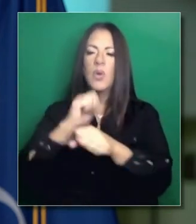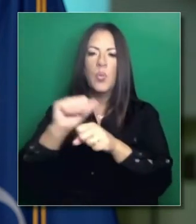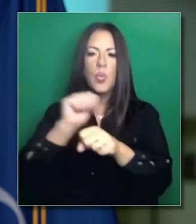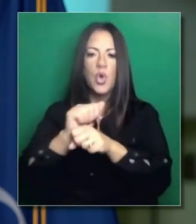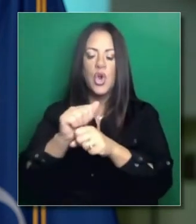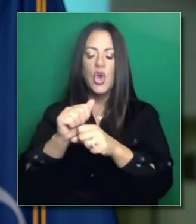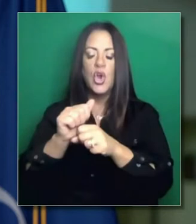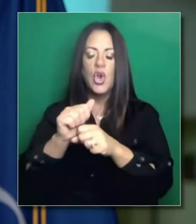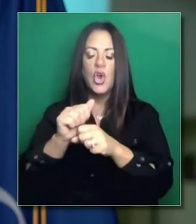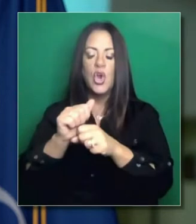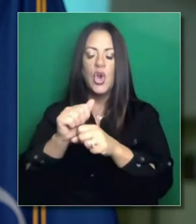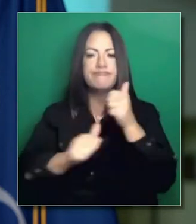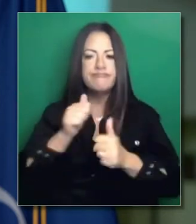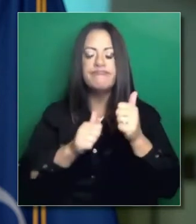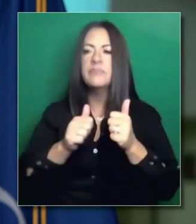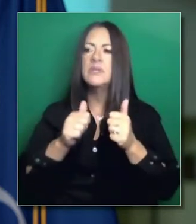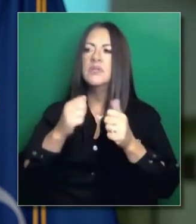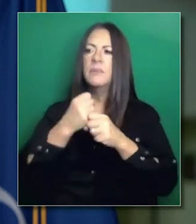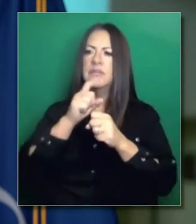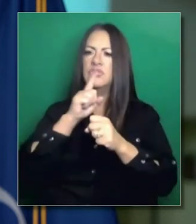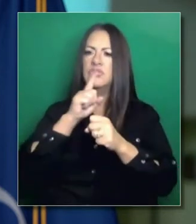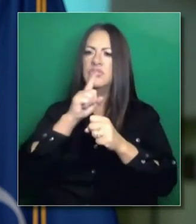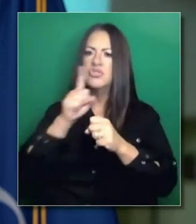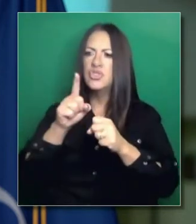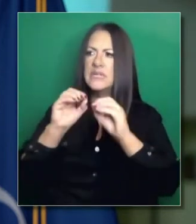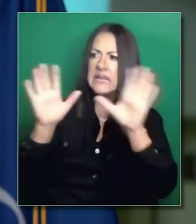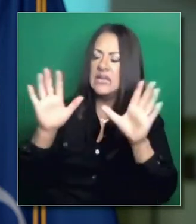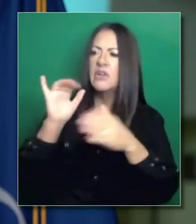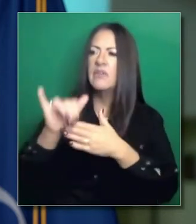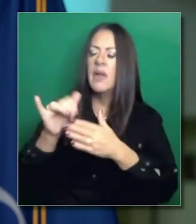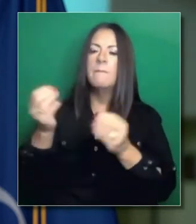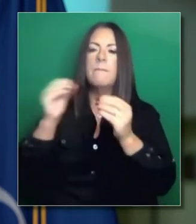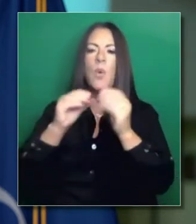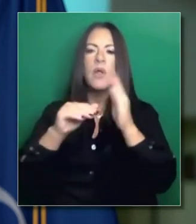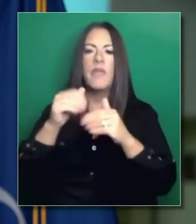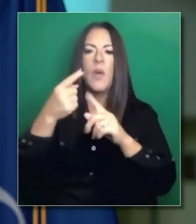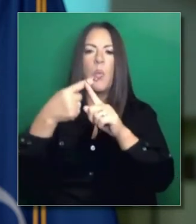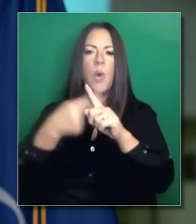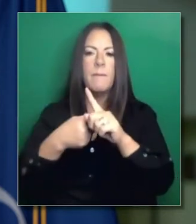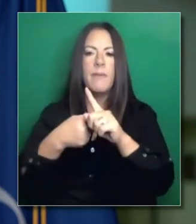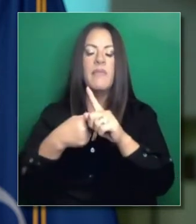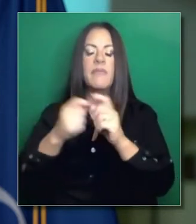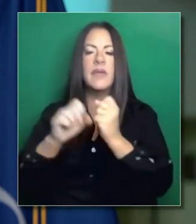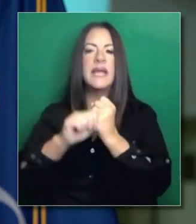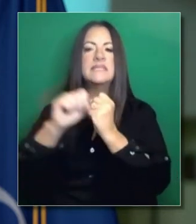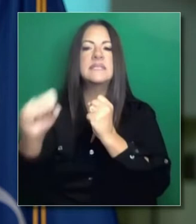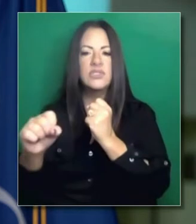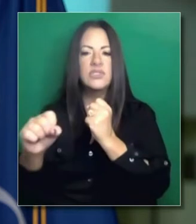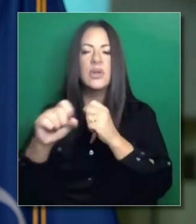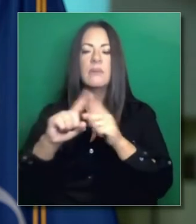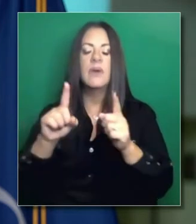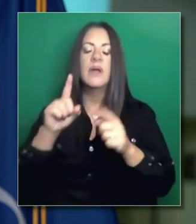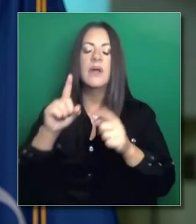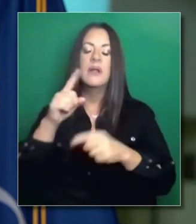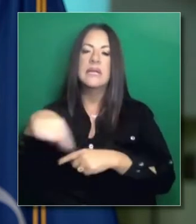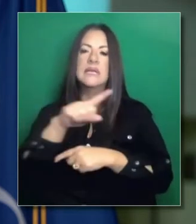agresivamente para obtener más claridad, más allá de la extensión de 30 días que los condados necesitan